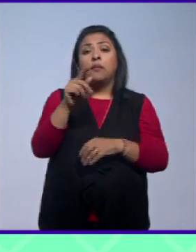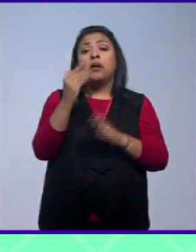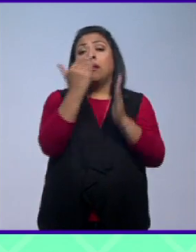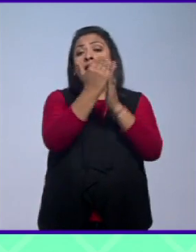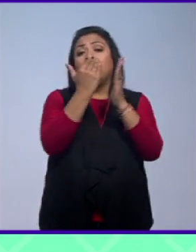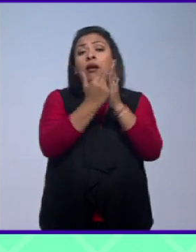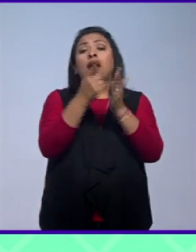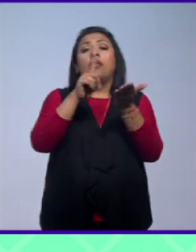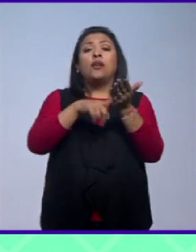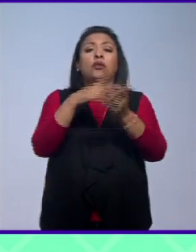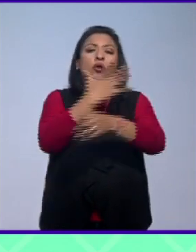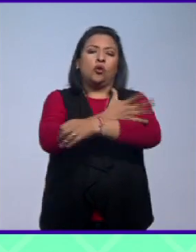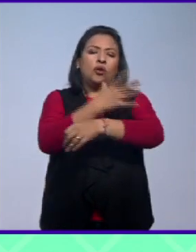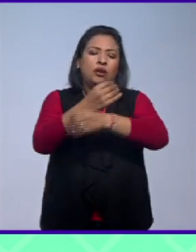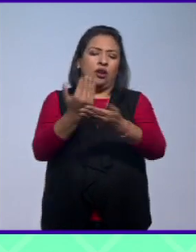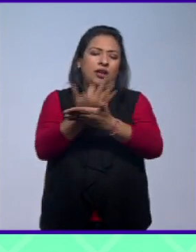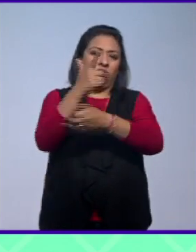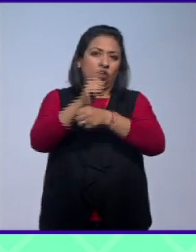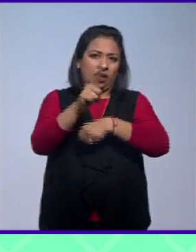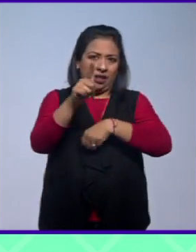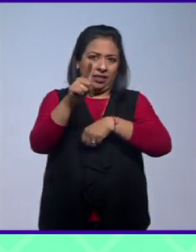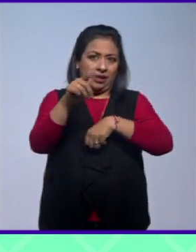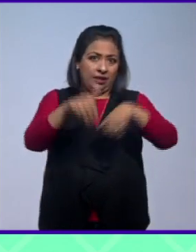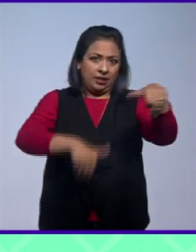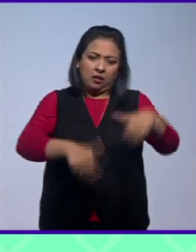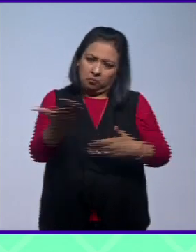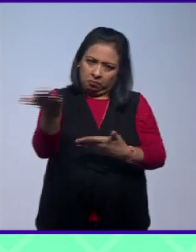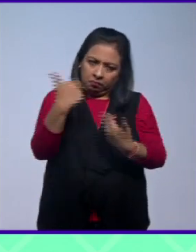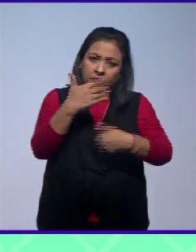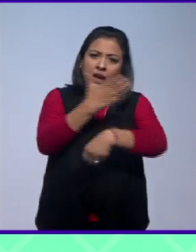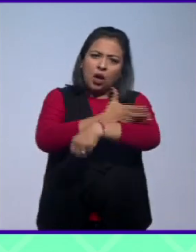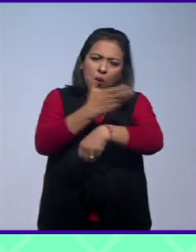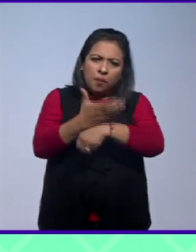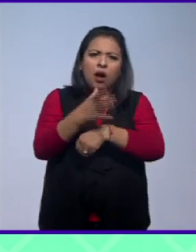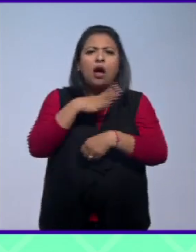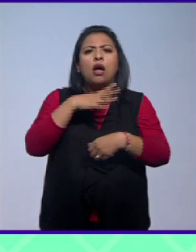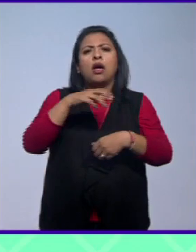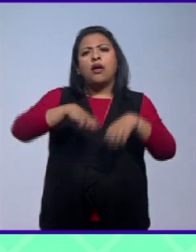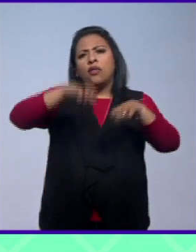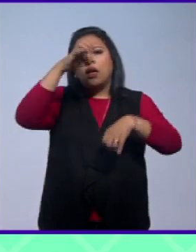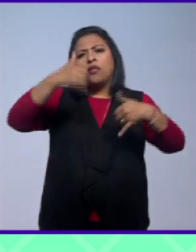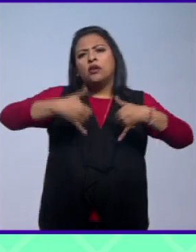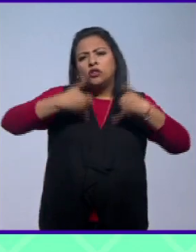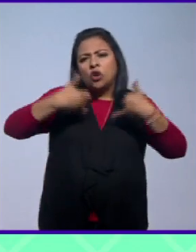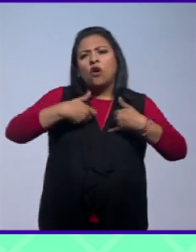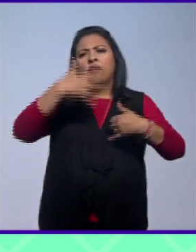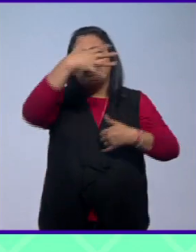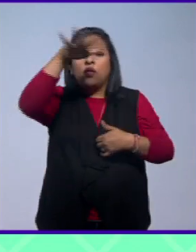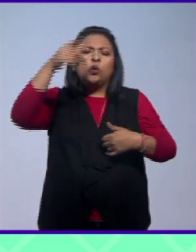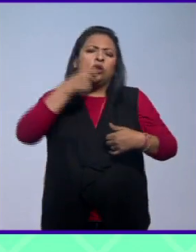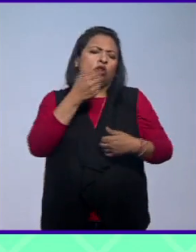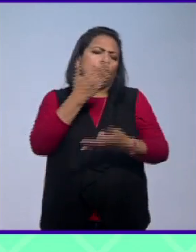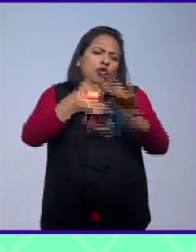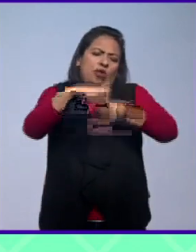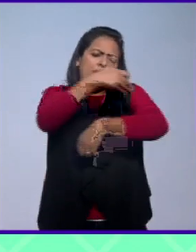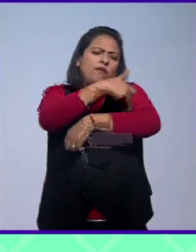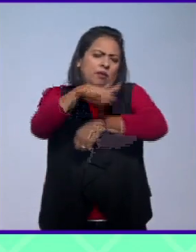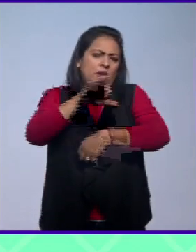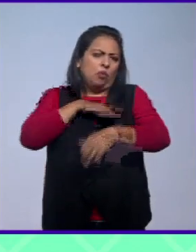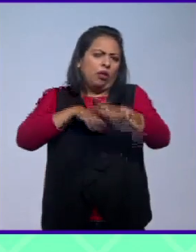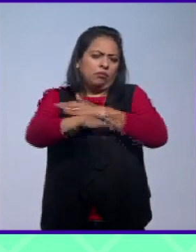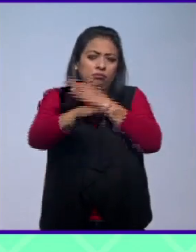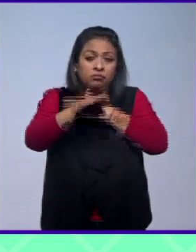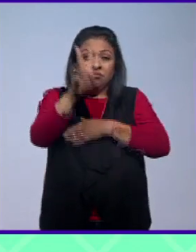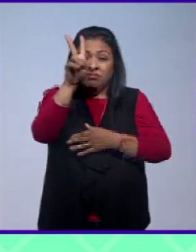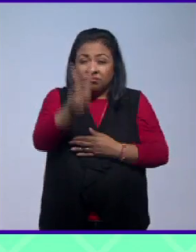cartelera de la Coordinación Nacional de Teatro, y pues acompáñenos, hay oferta para jóvenes, adultos, niños, para toda la familia, les aseguro que es